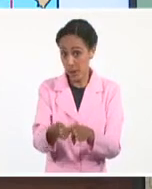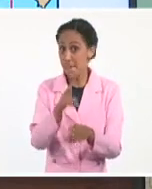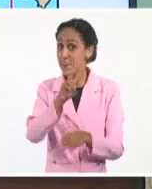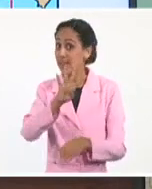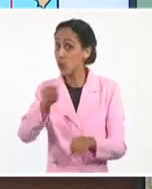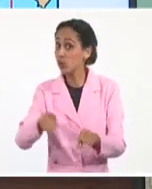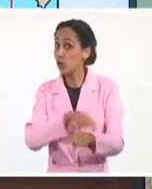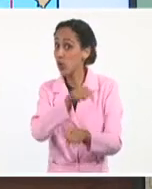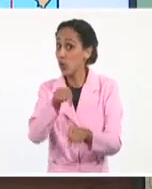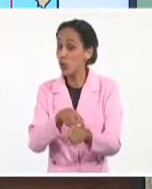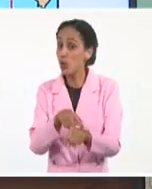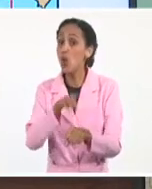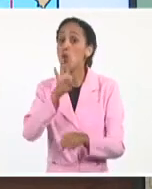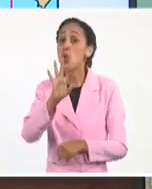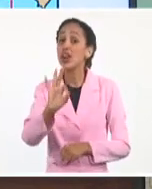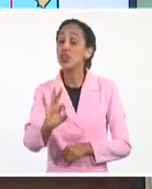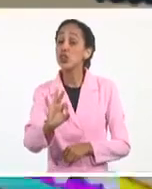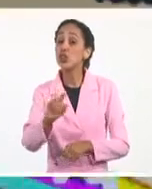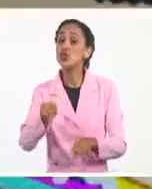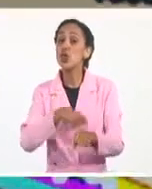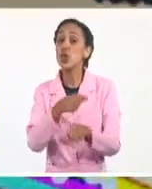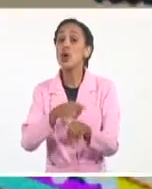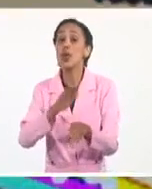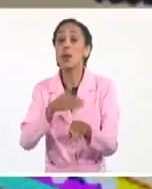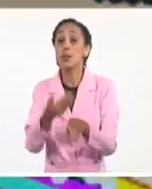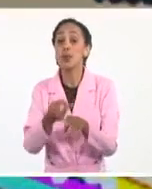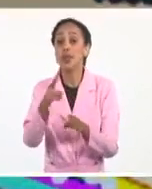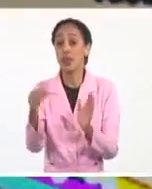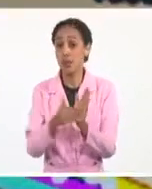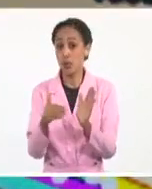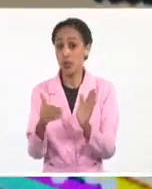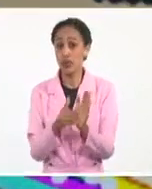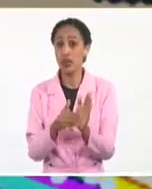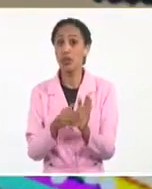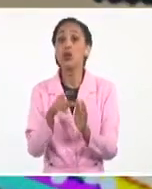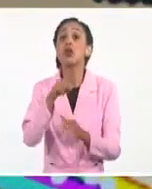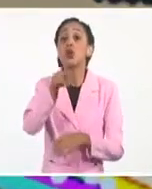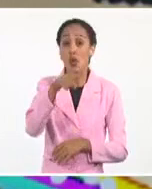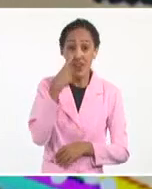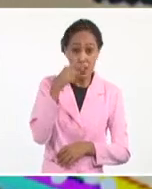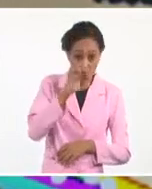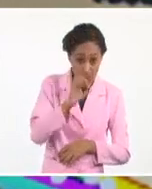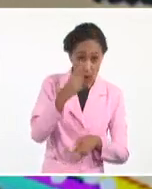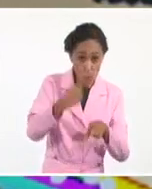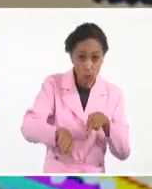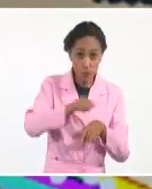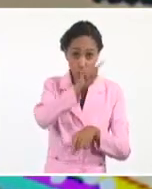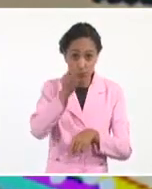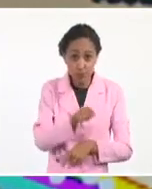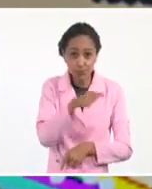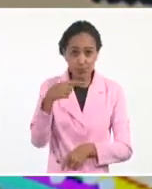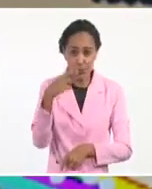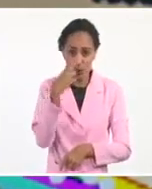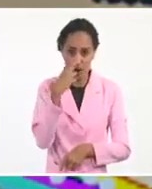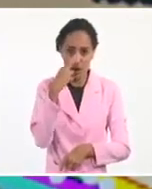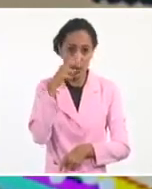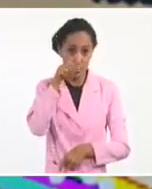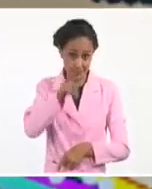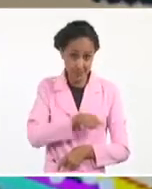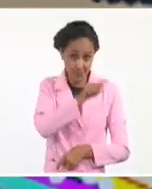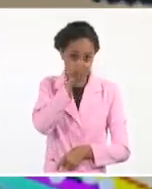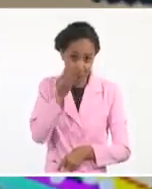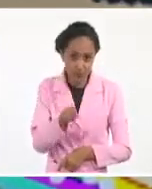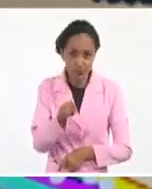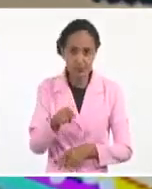48 horas a partir de las 12 de esta tarde, lo tendríamos en esta área. Y no le queda más remedio